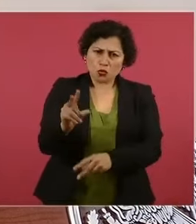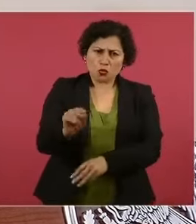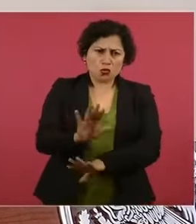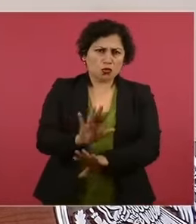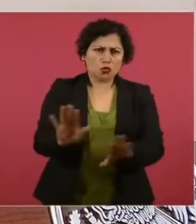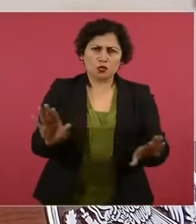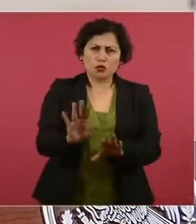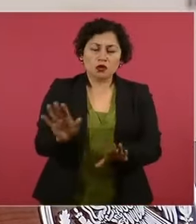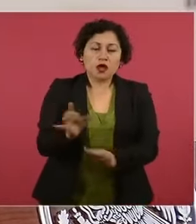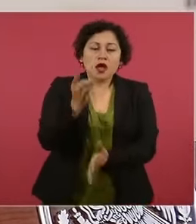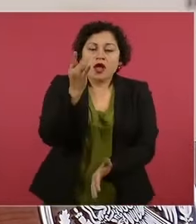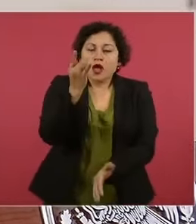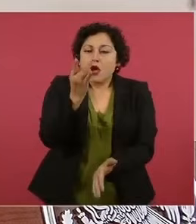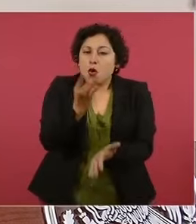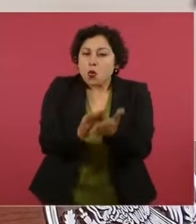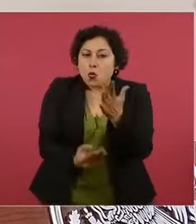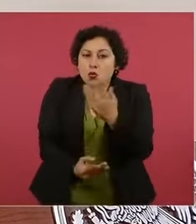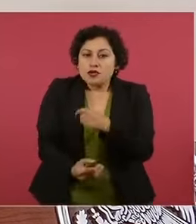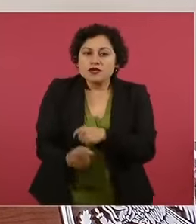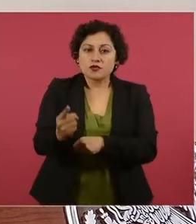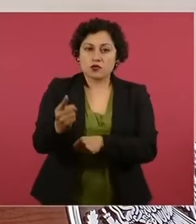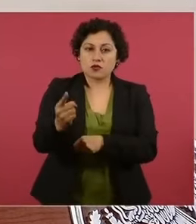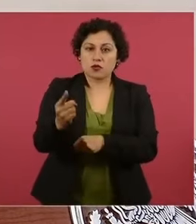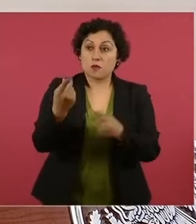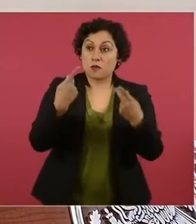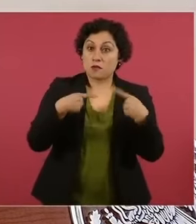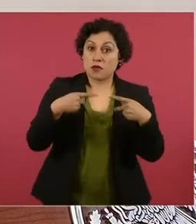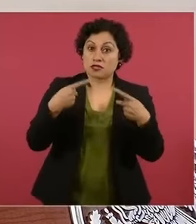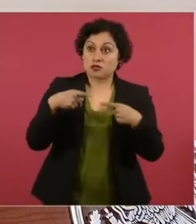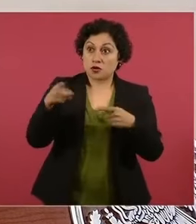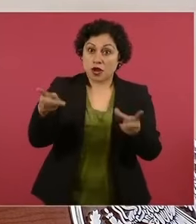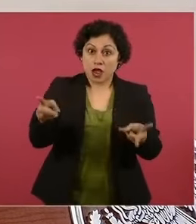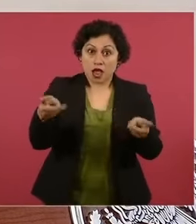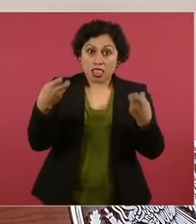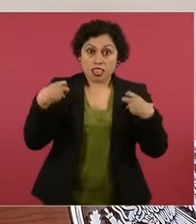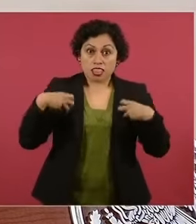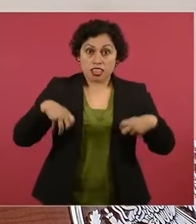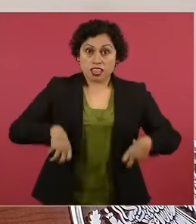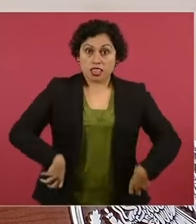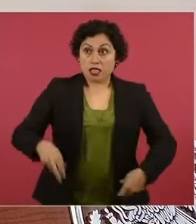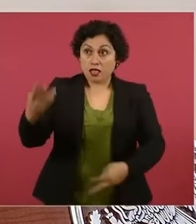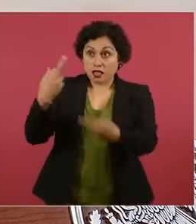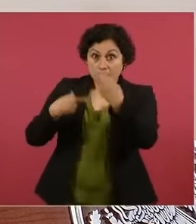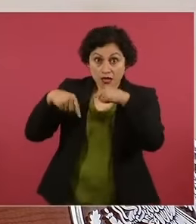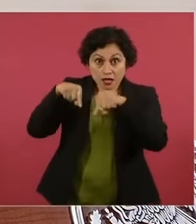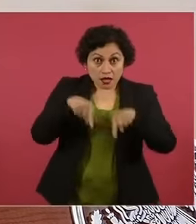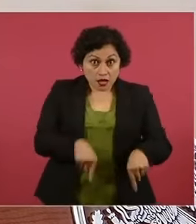ya no vuelvan los rateros al gobierno. Eso es todo.